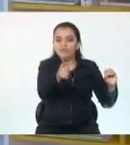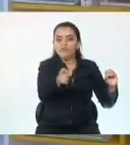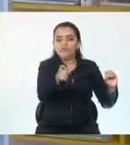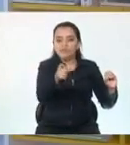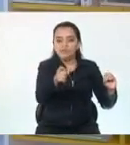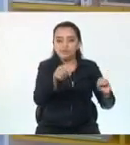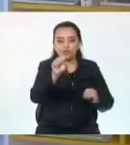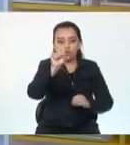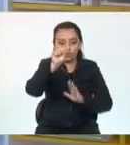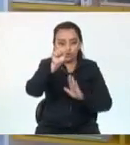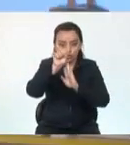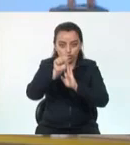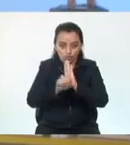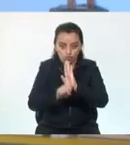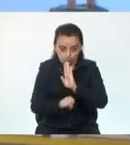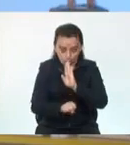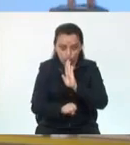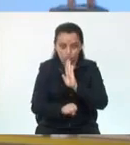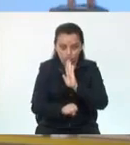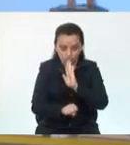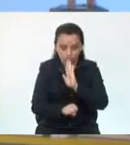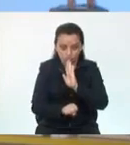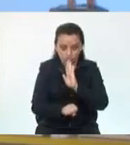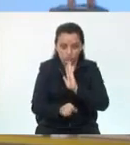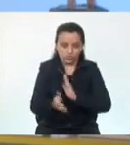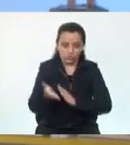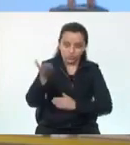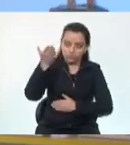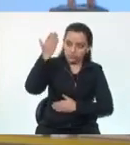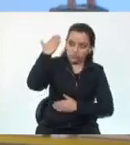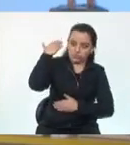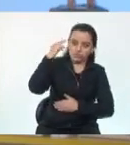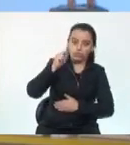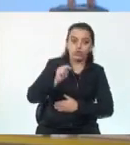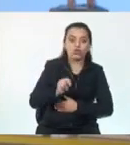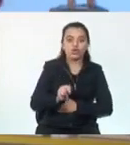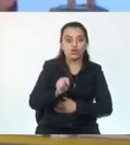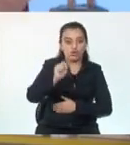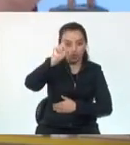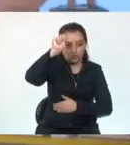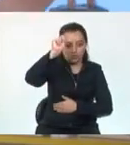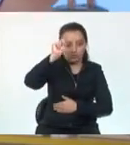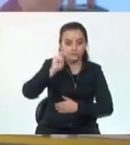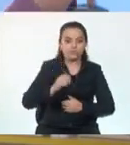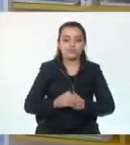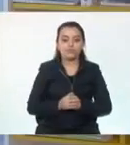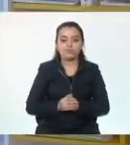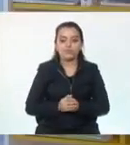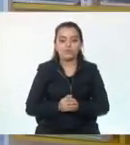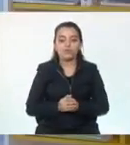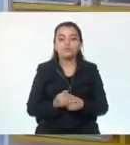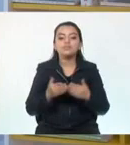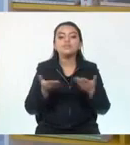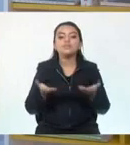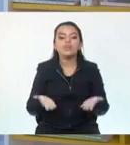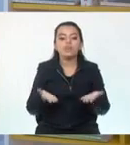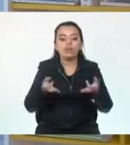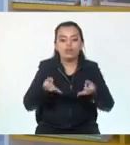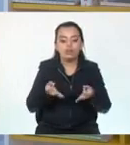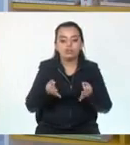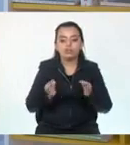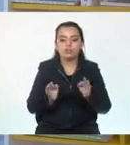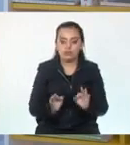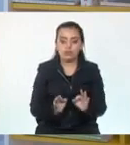y a la espalda estará mi norte. Esta es una forma con la cual tú